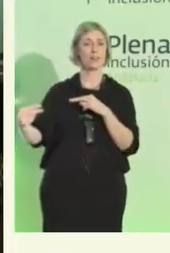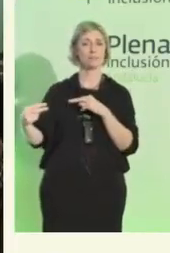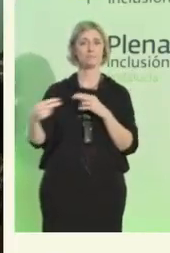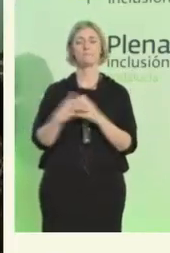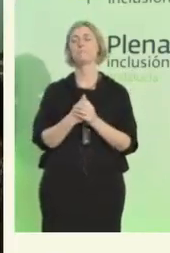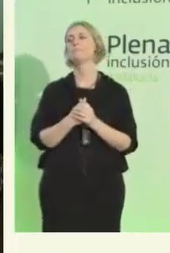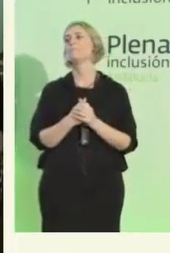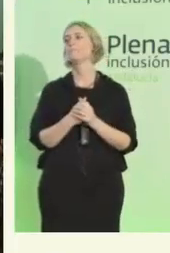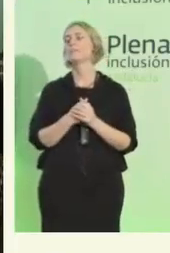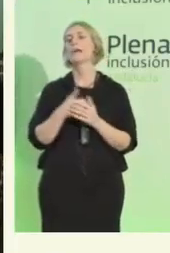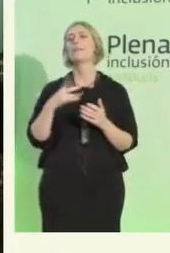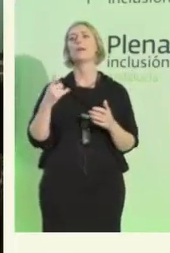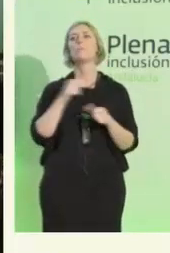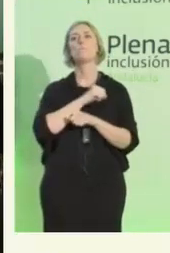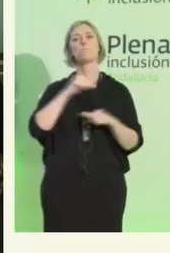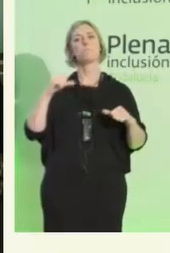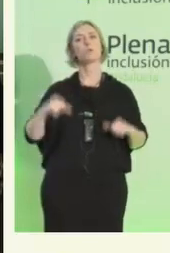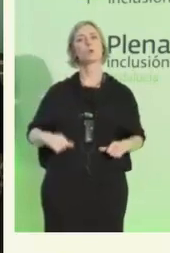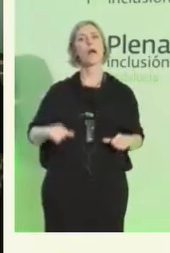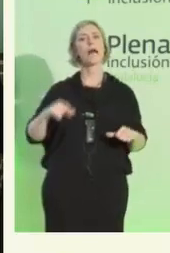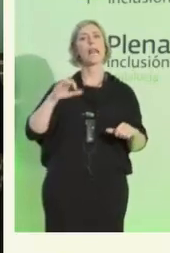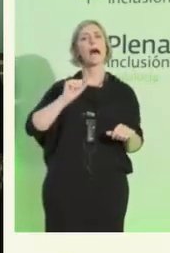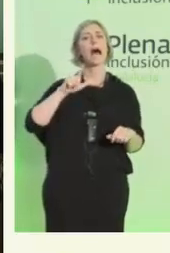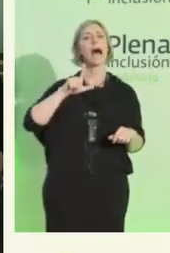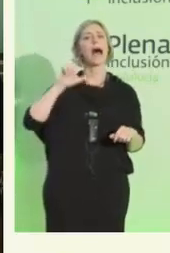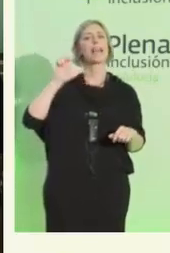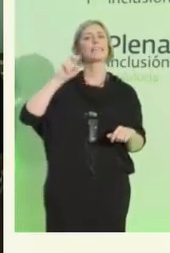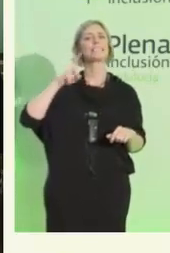Desde Portugal, Alexandra y Ana.